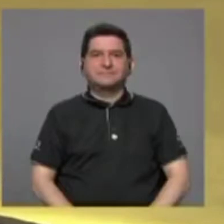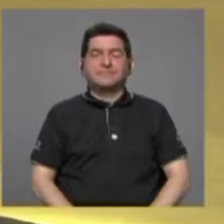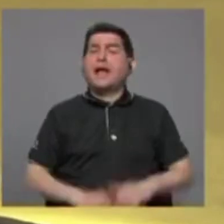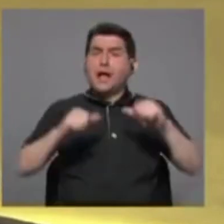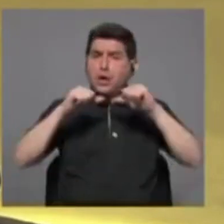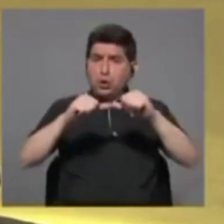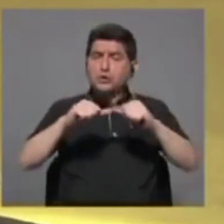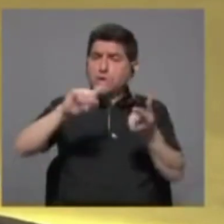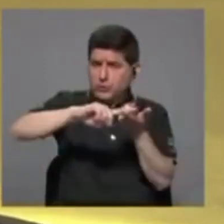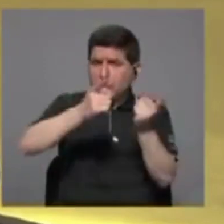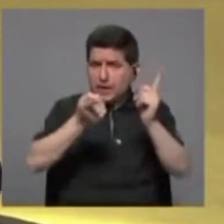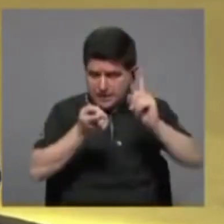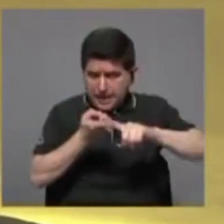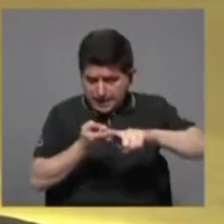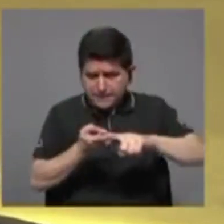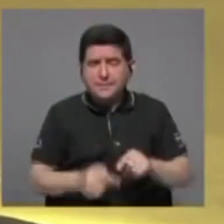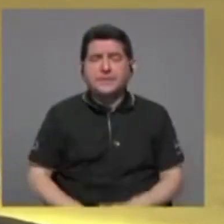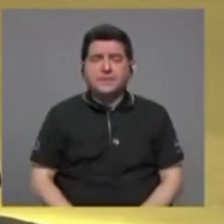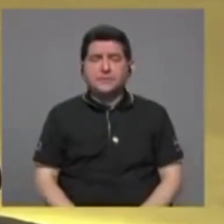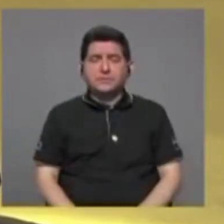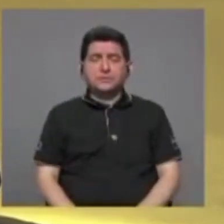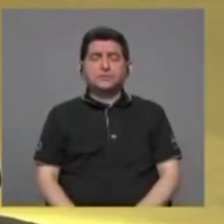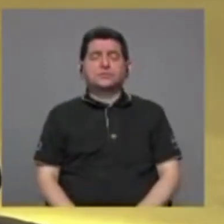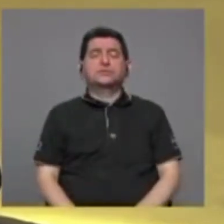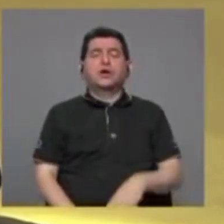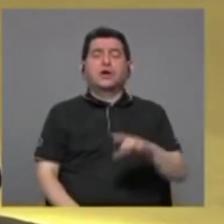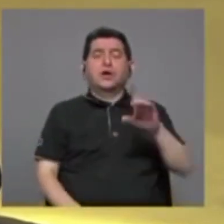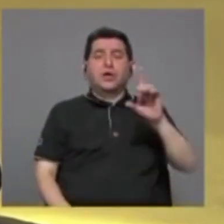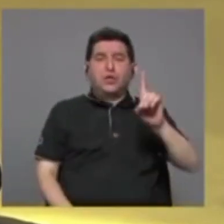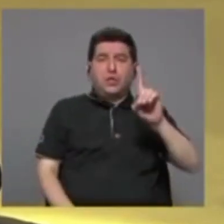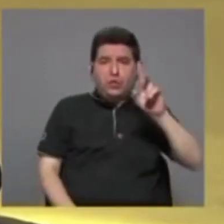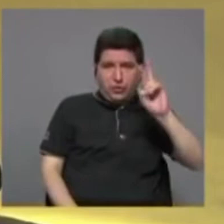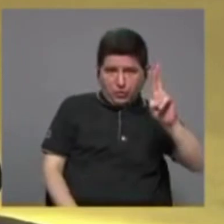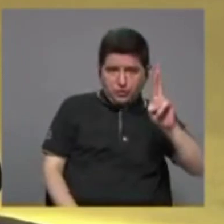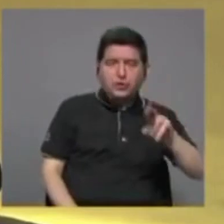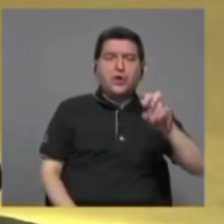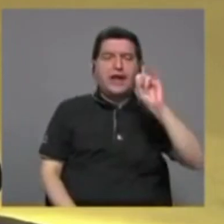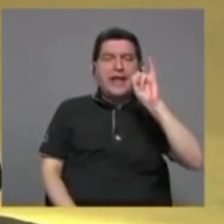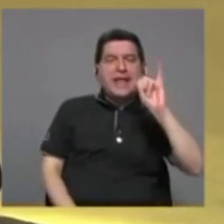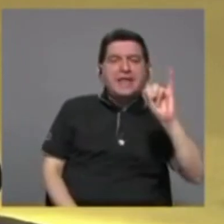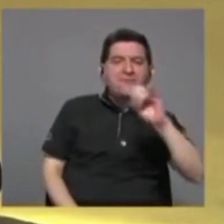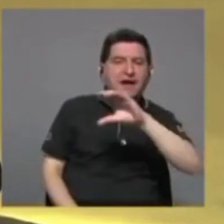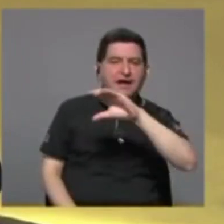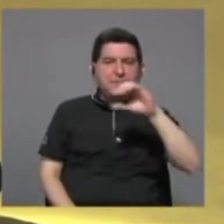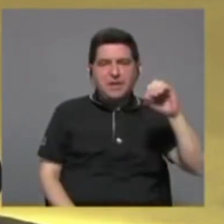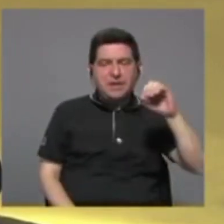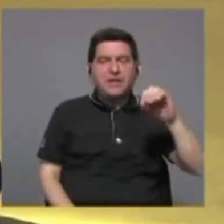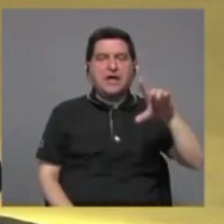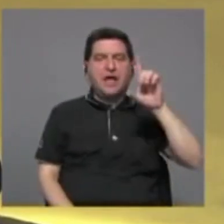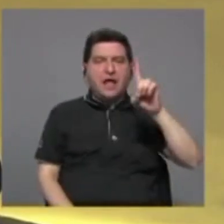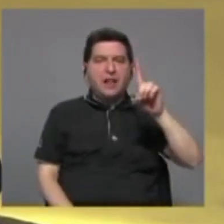Continuamos, amigas y amigos, con los doctores Ibrahim y